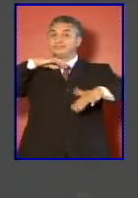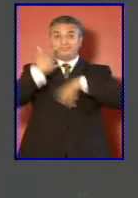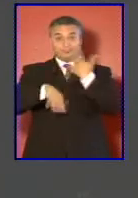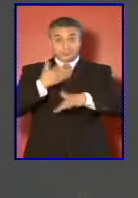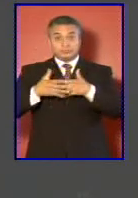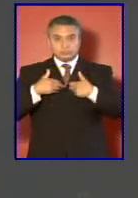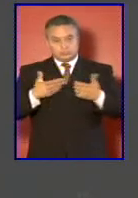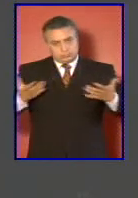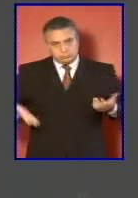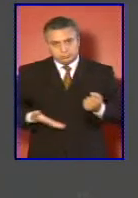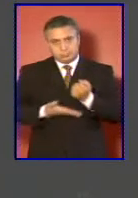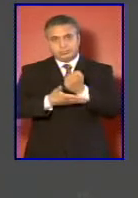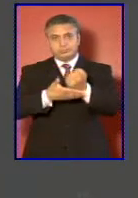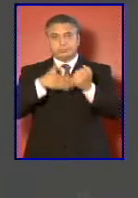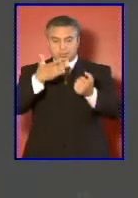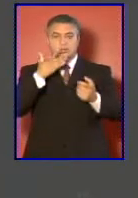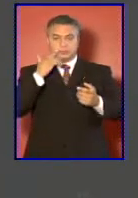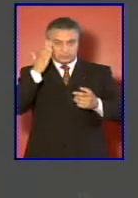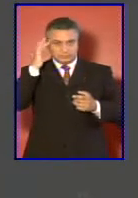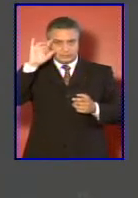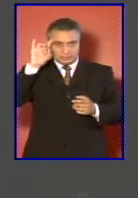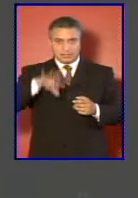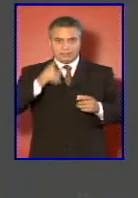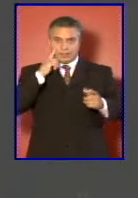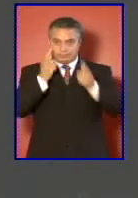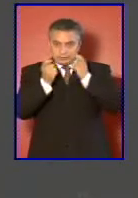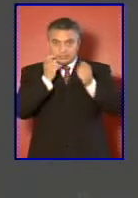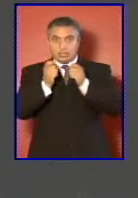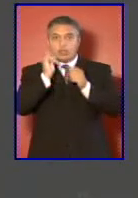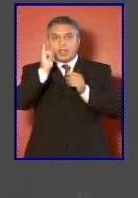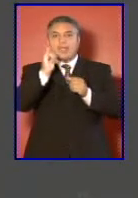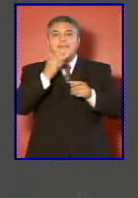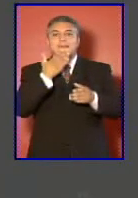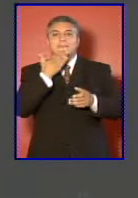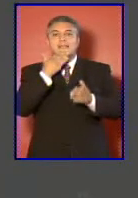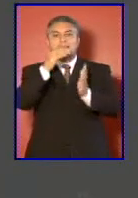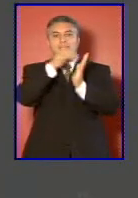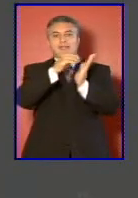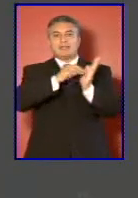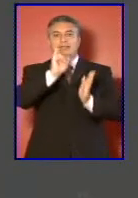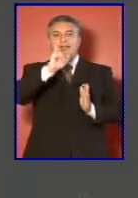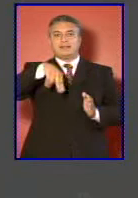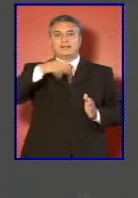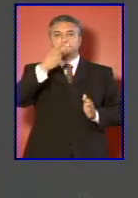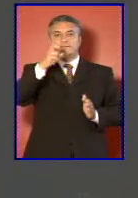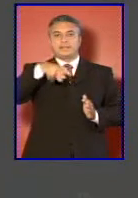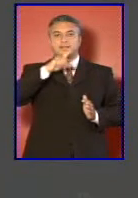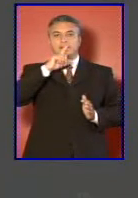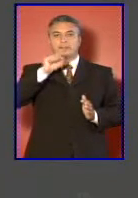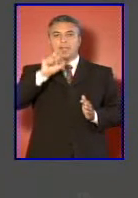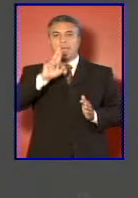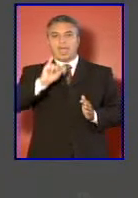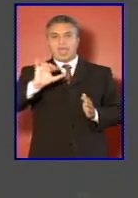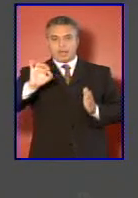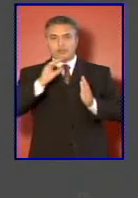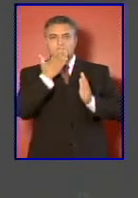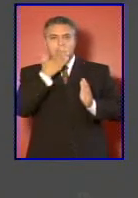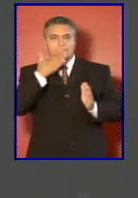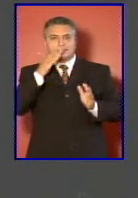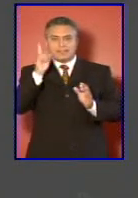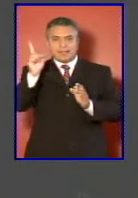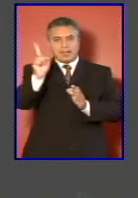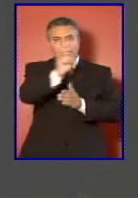incluyendo la gestión de riesgos e inventario de las capacidades disponibles en cada país para dar